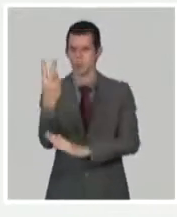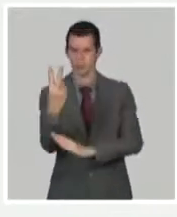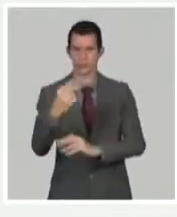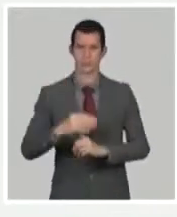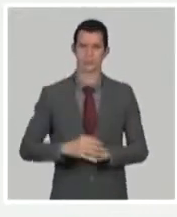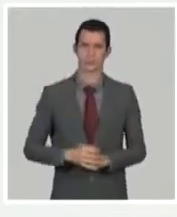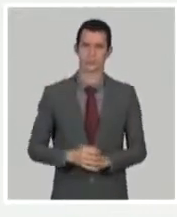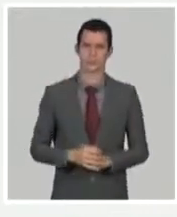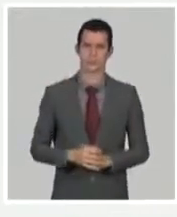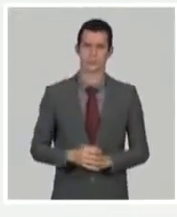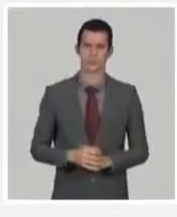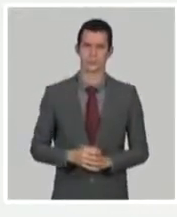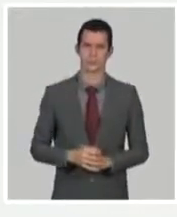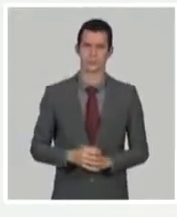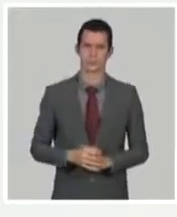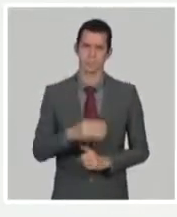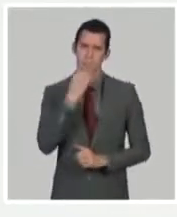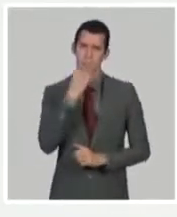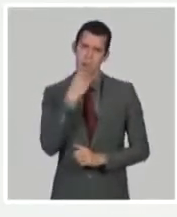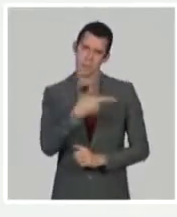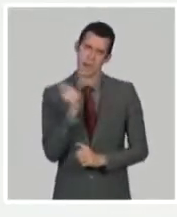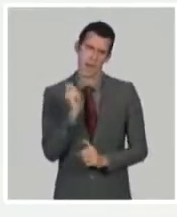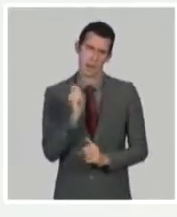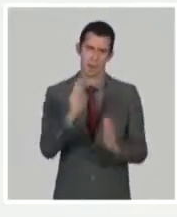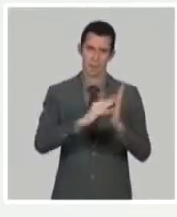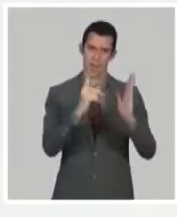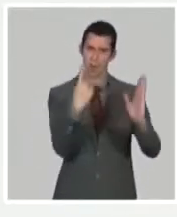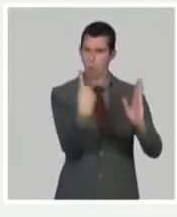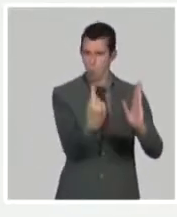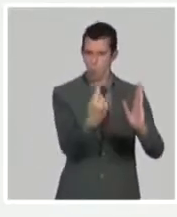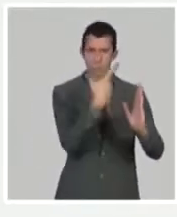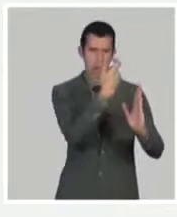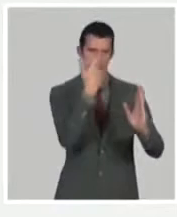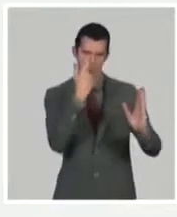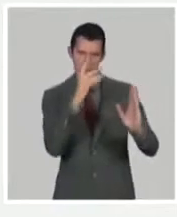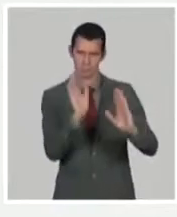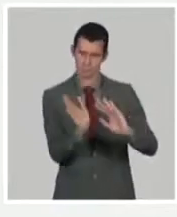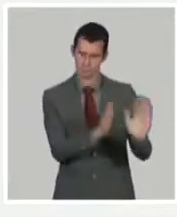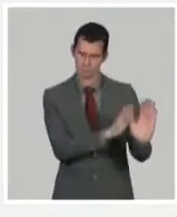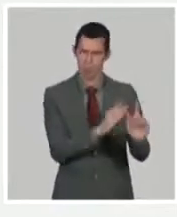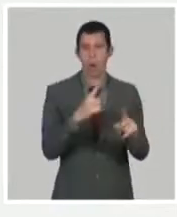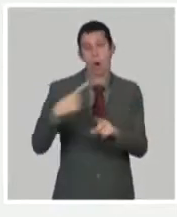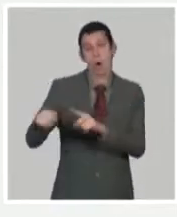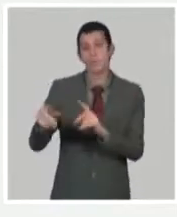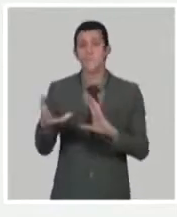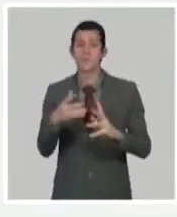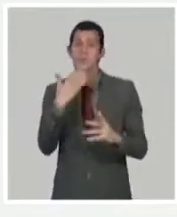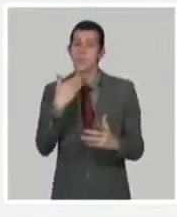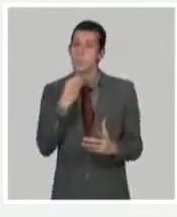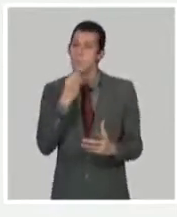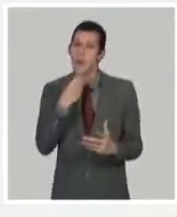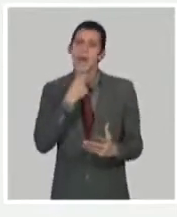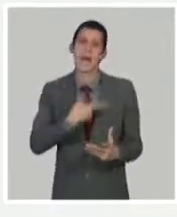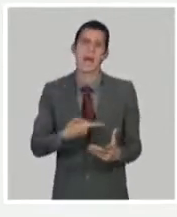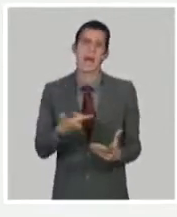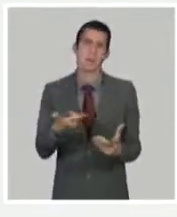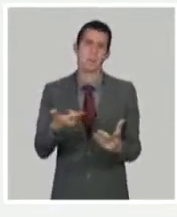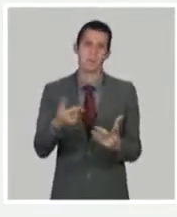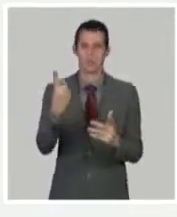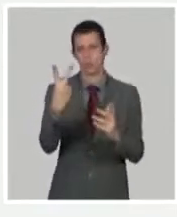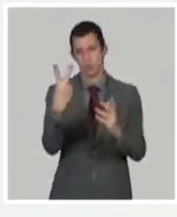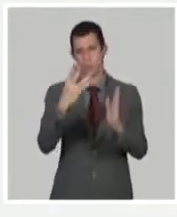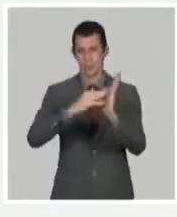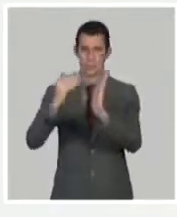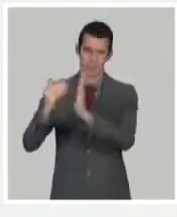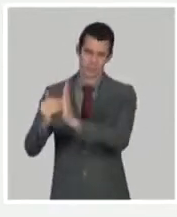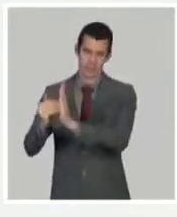¿Qué nos planteaba esto interesante? Bueno, con el esquema corto íbamos a tener la posibilidad también de enterarnos de manera breve qué estaba